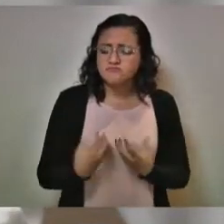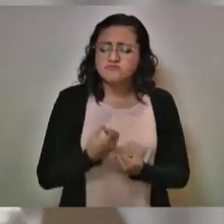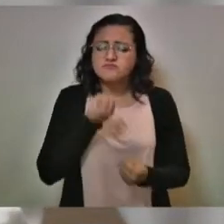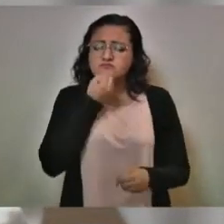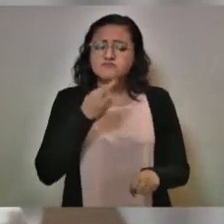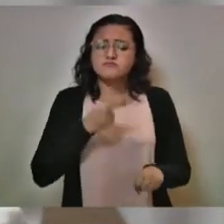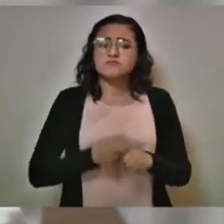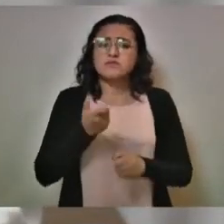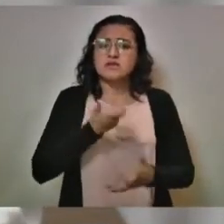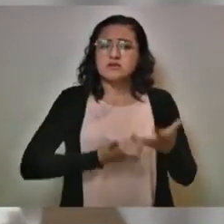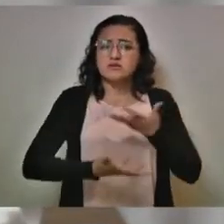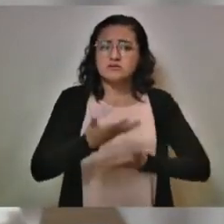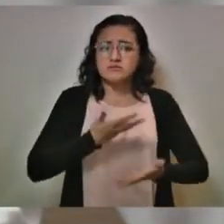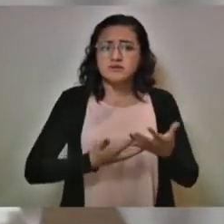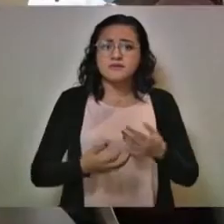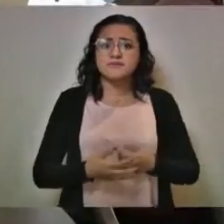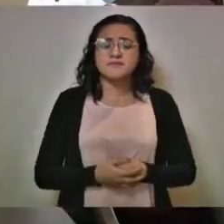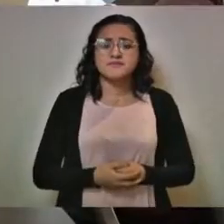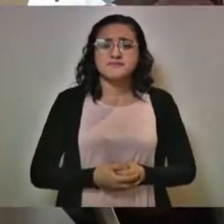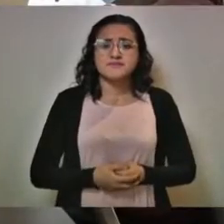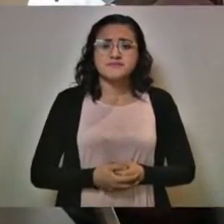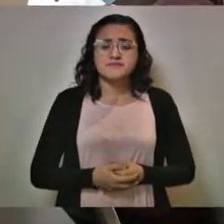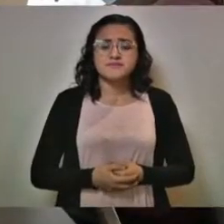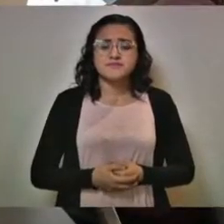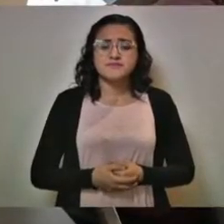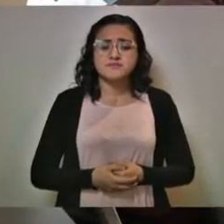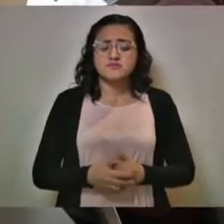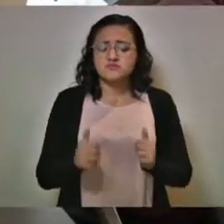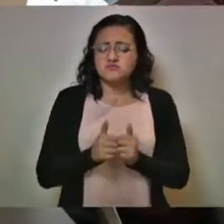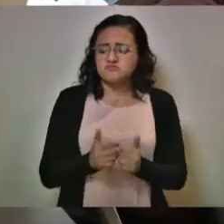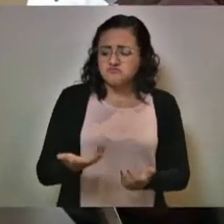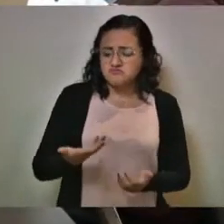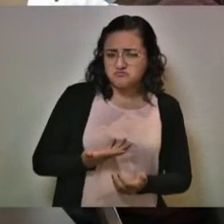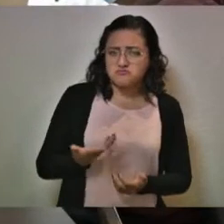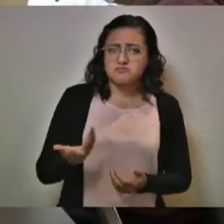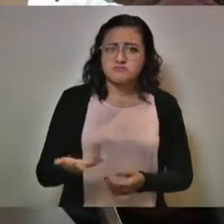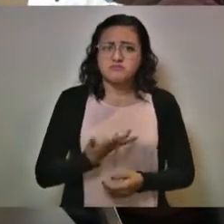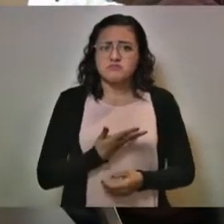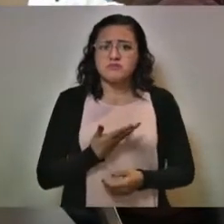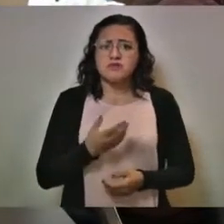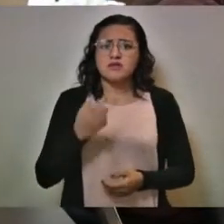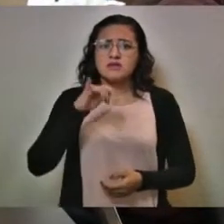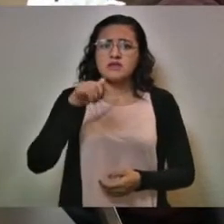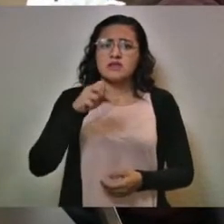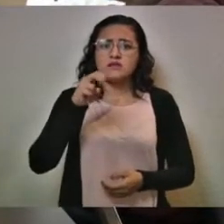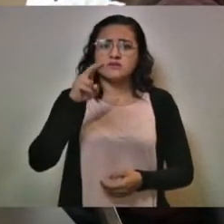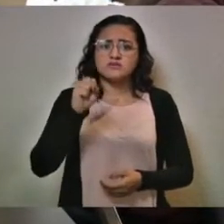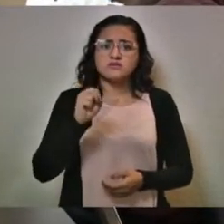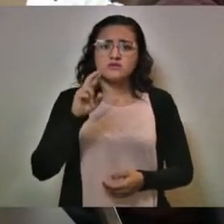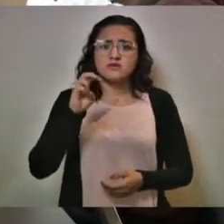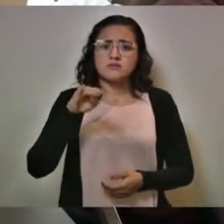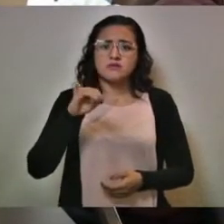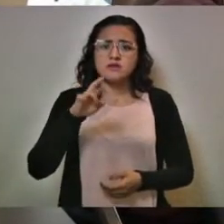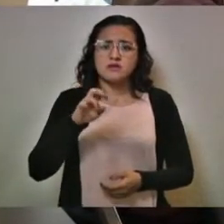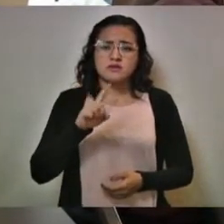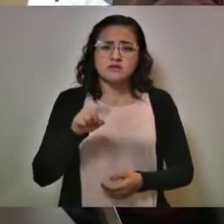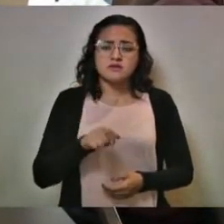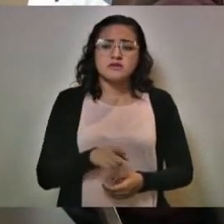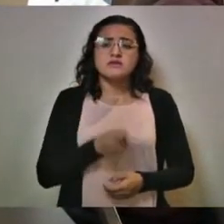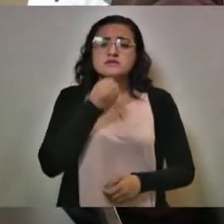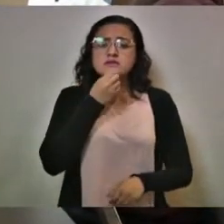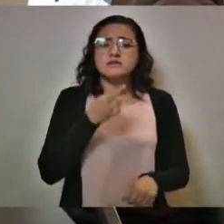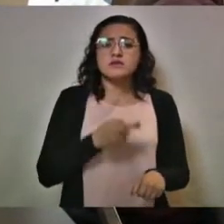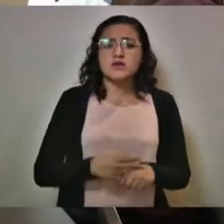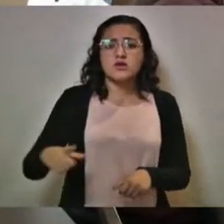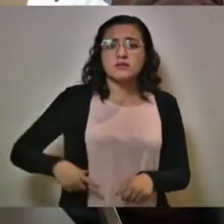secretaria de Economía, está conmigo Jesús Ramírez, el subsecretario de Gobierno Digital